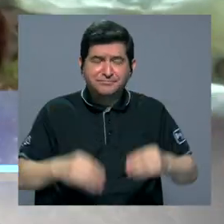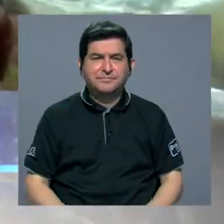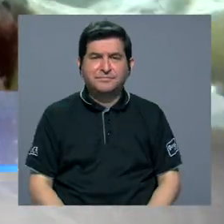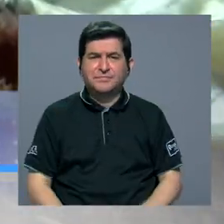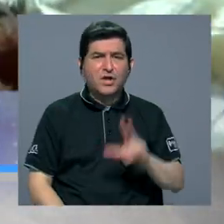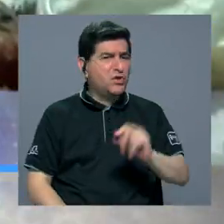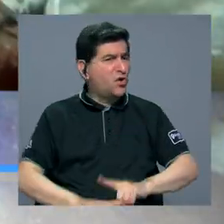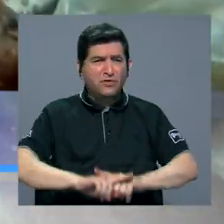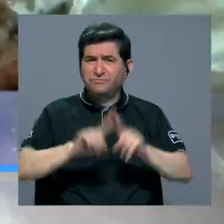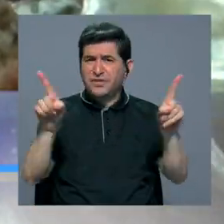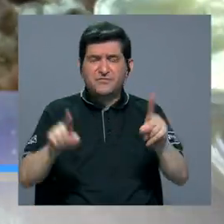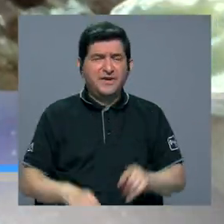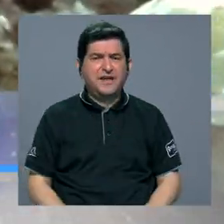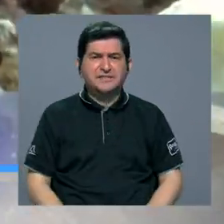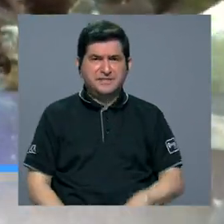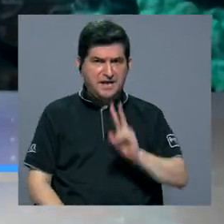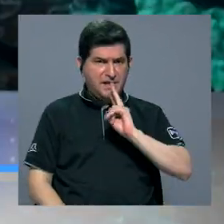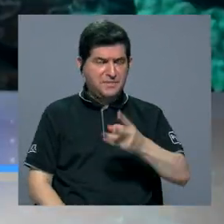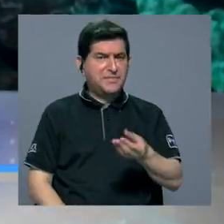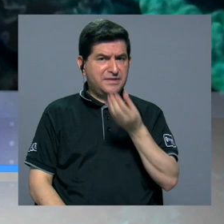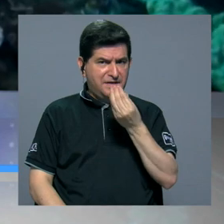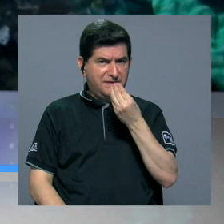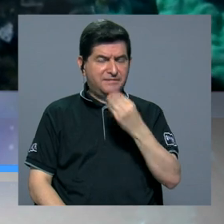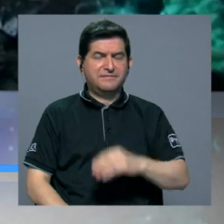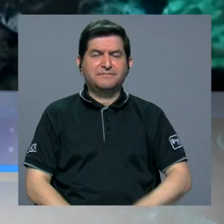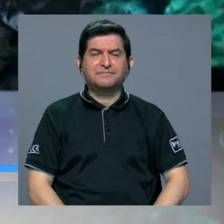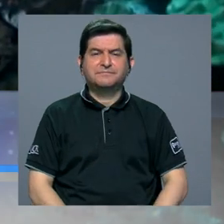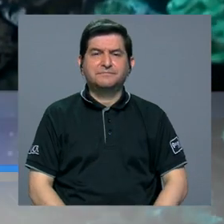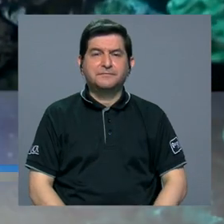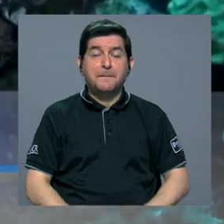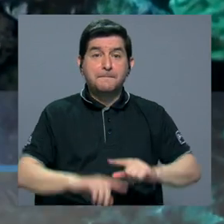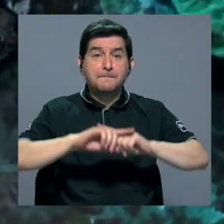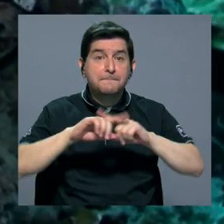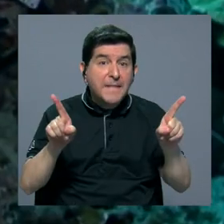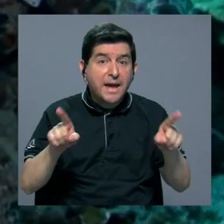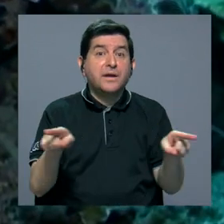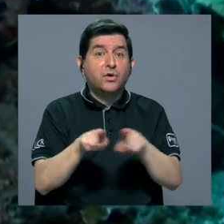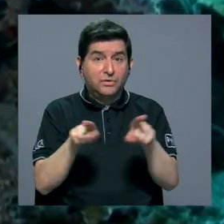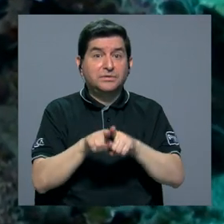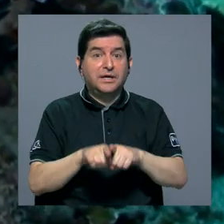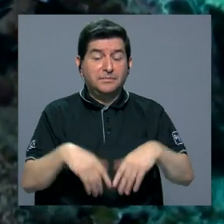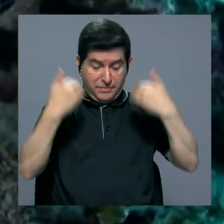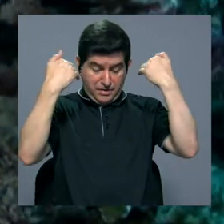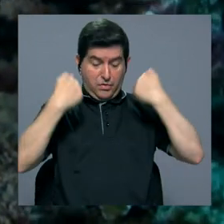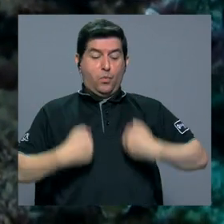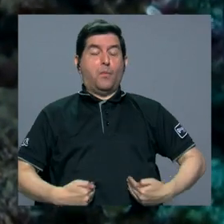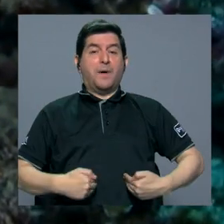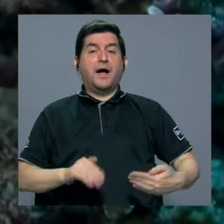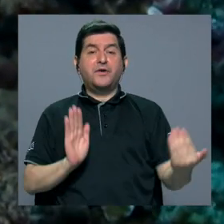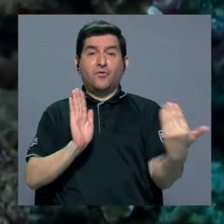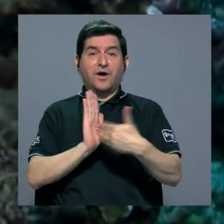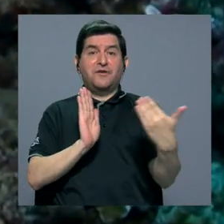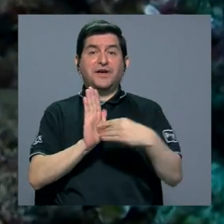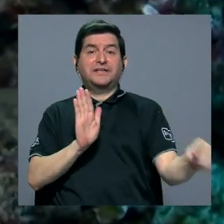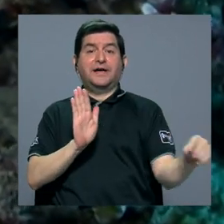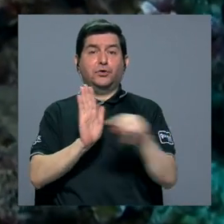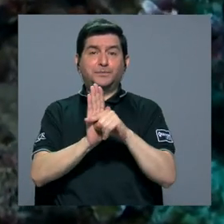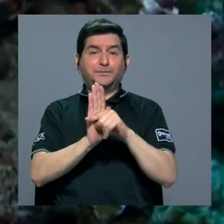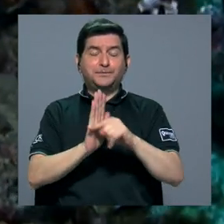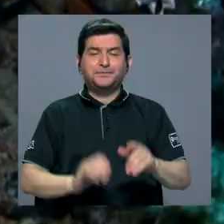ya que no los diferencian de lo que es alimento. No obstante, también el ser humano se ve impactado